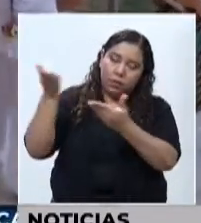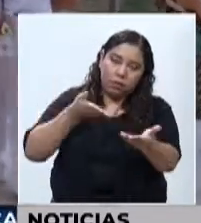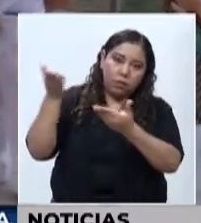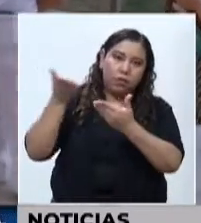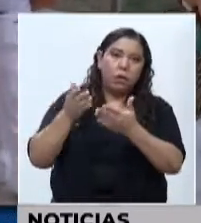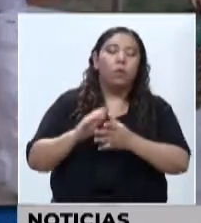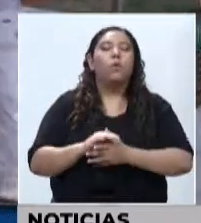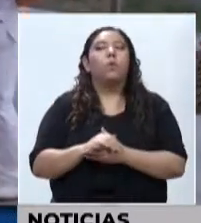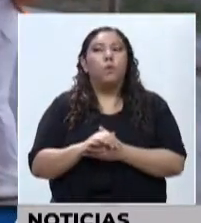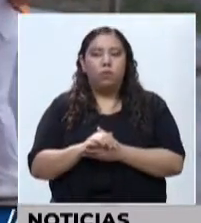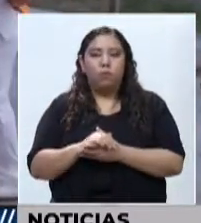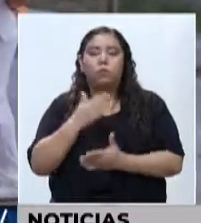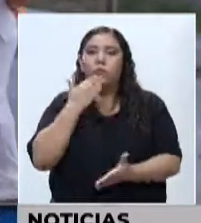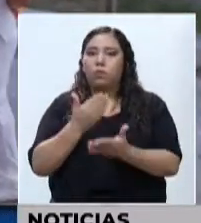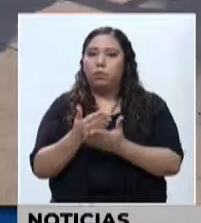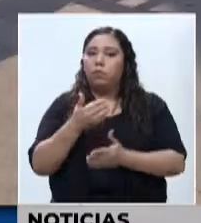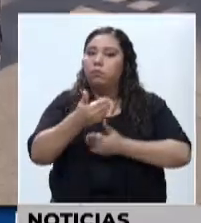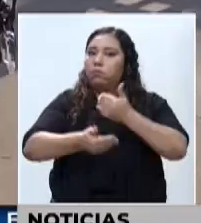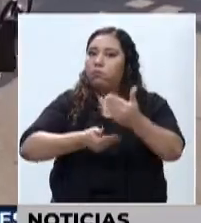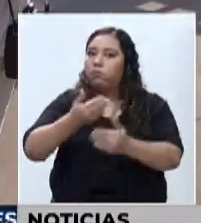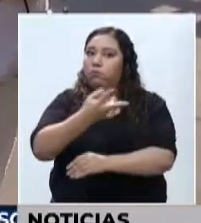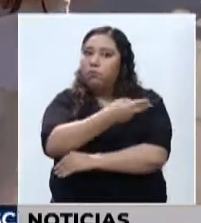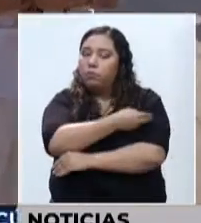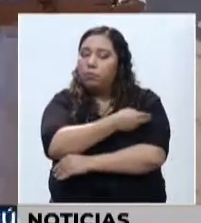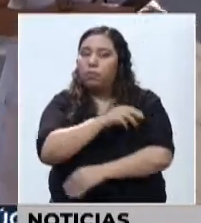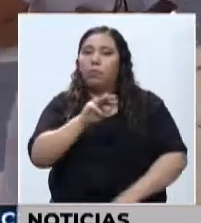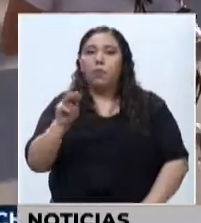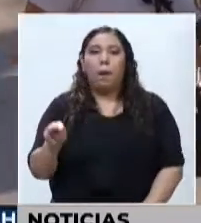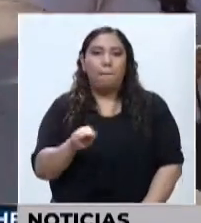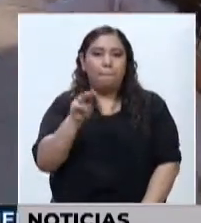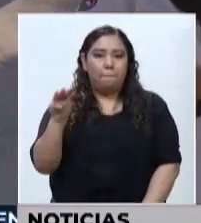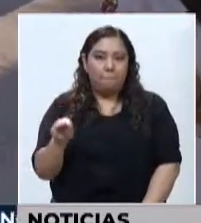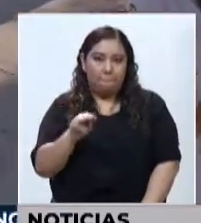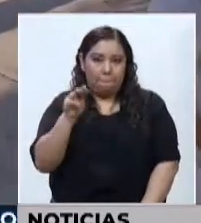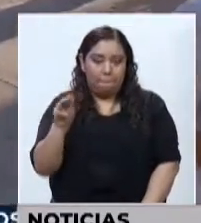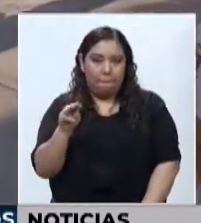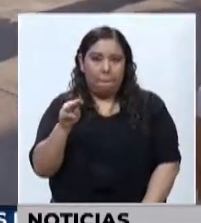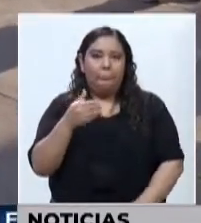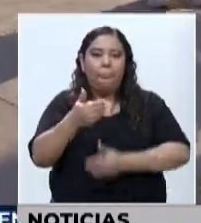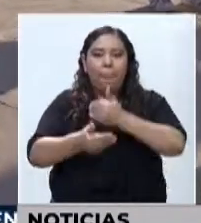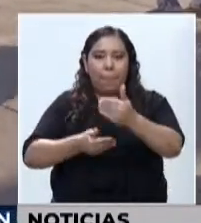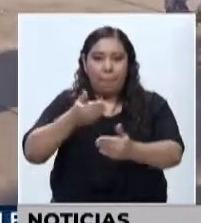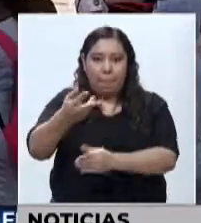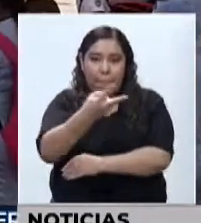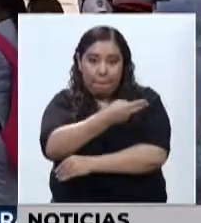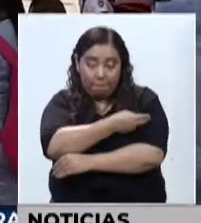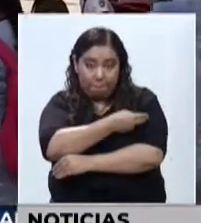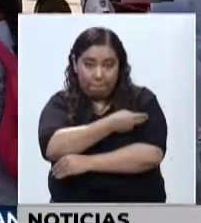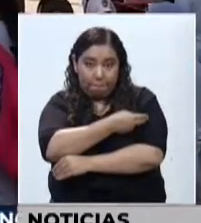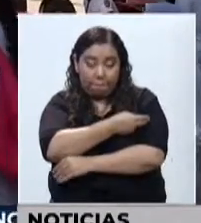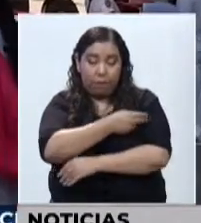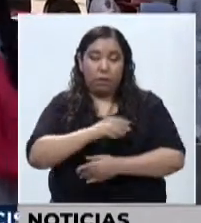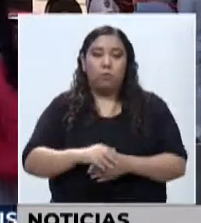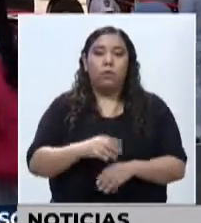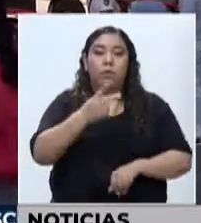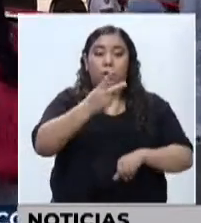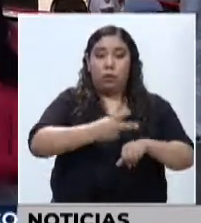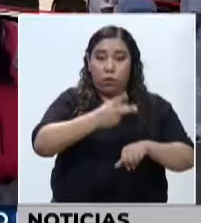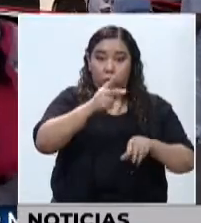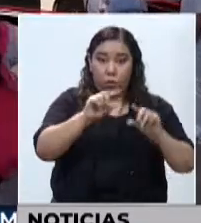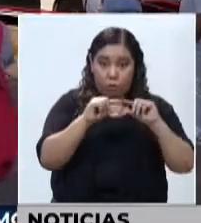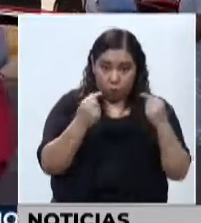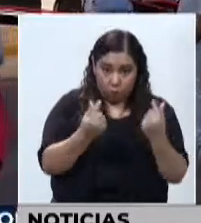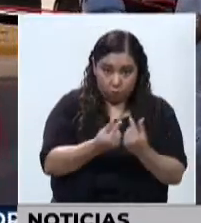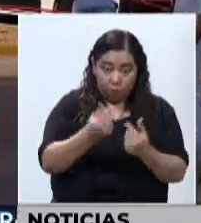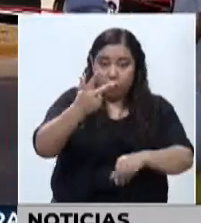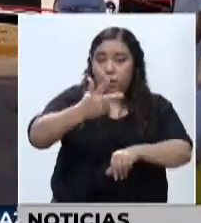suceso y aprovechar las jornadas de vacunación. El miércoles se continuará con el proceso de inmunización con el segundo y tercer grupo de estudiantes de